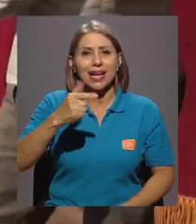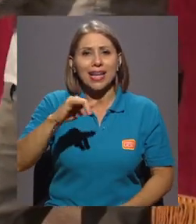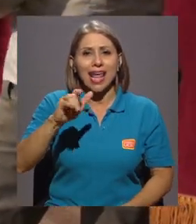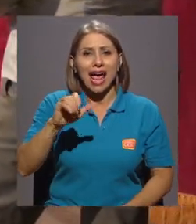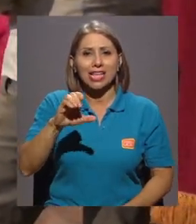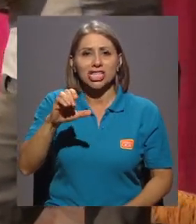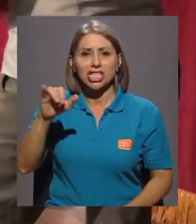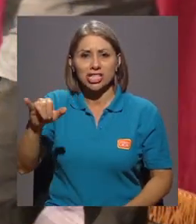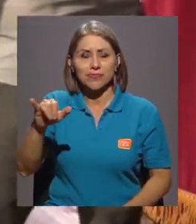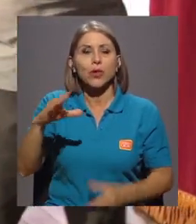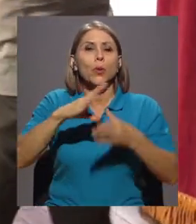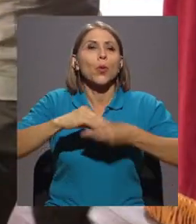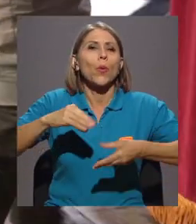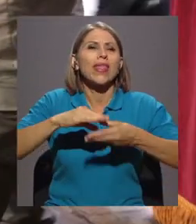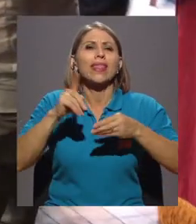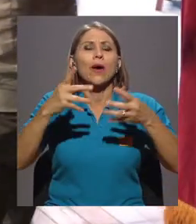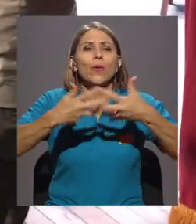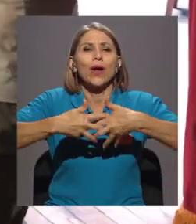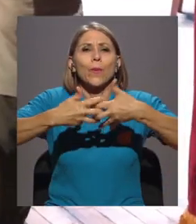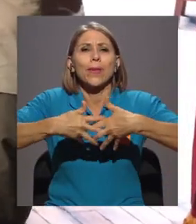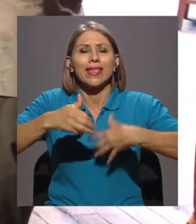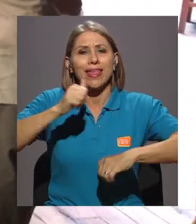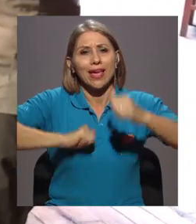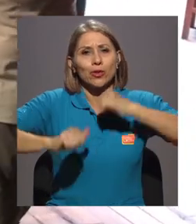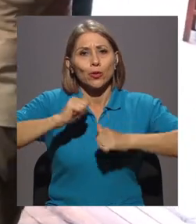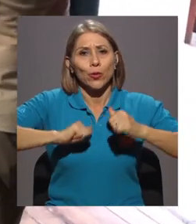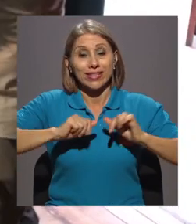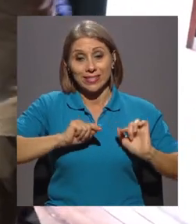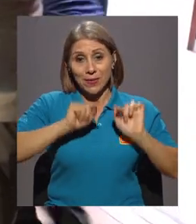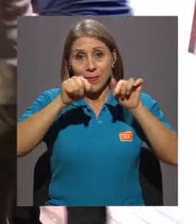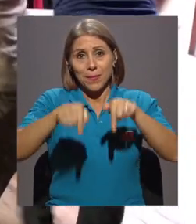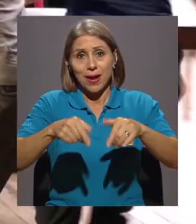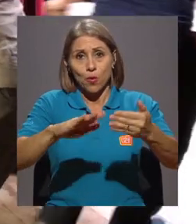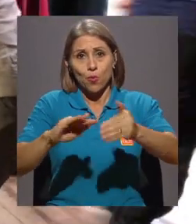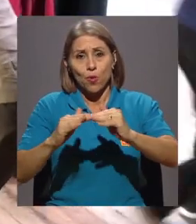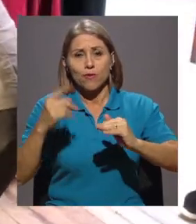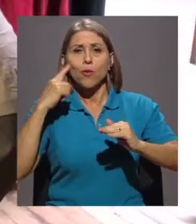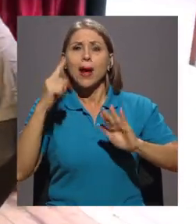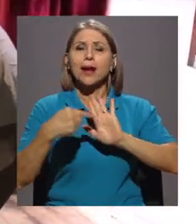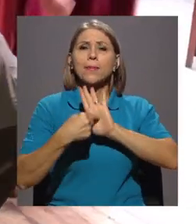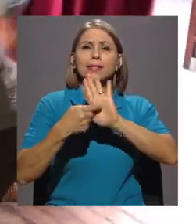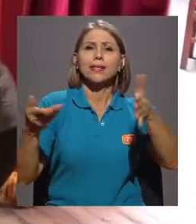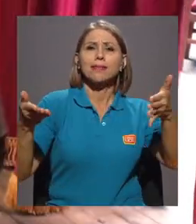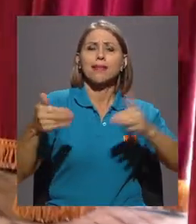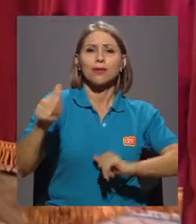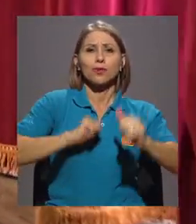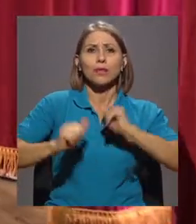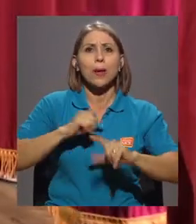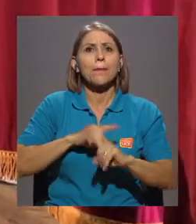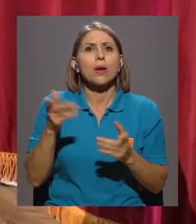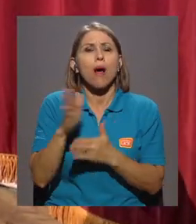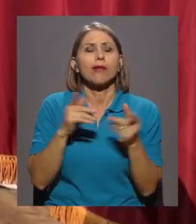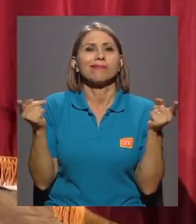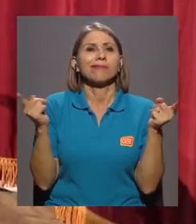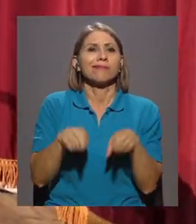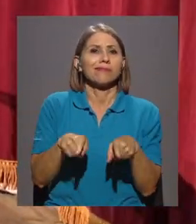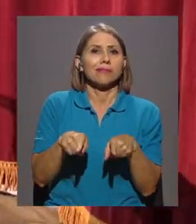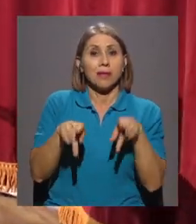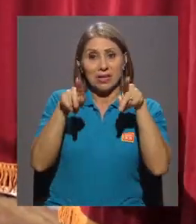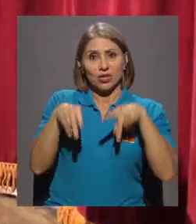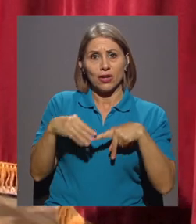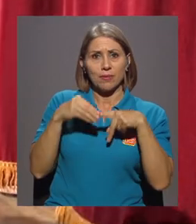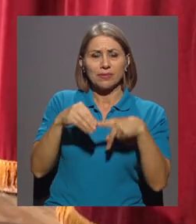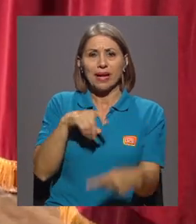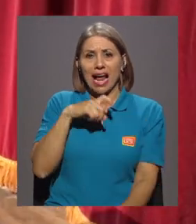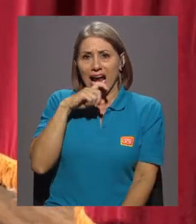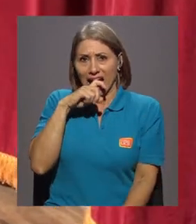compañía de actores que llega a un pueblo para presentar su espectáculo. Sin embargo, sucede una tragedia por causa de los celos del